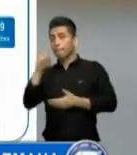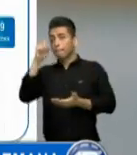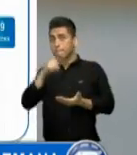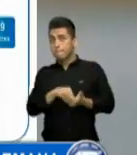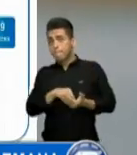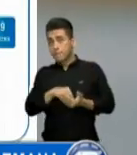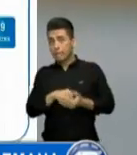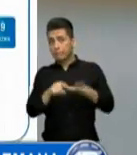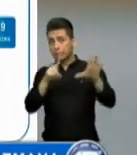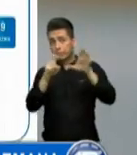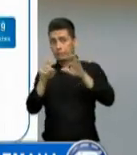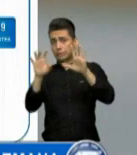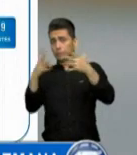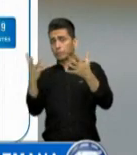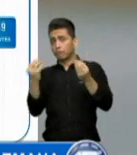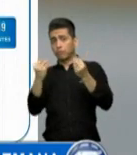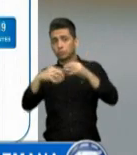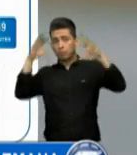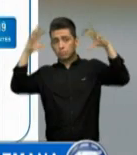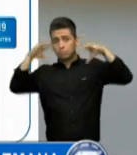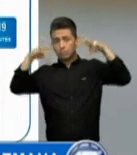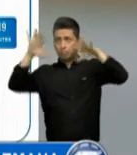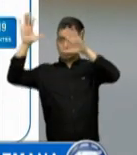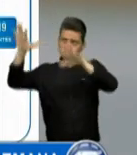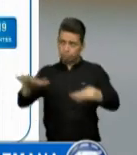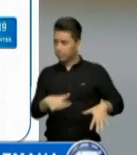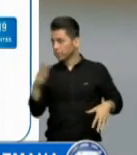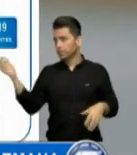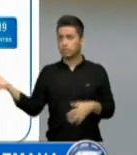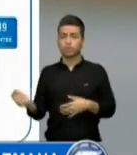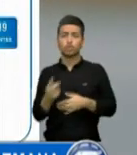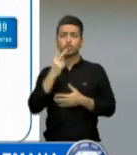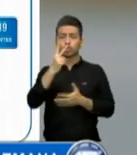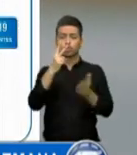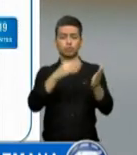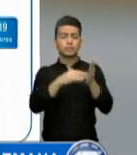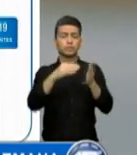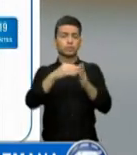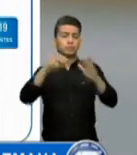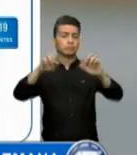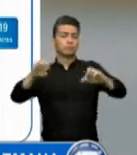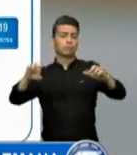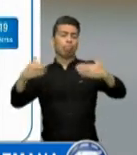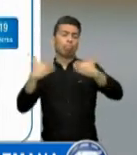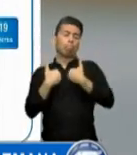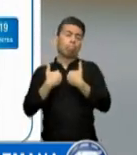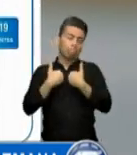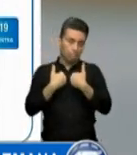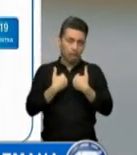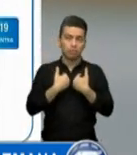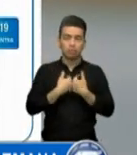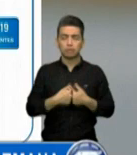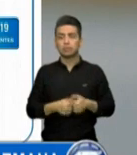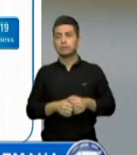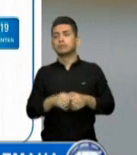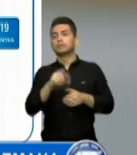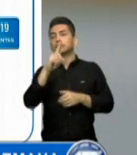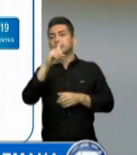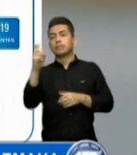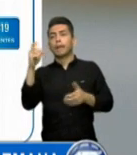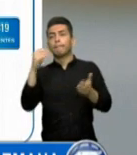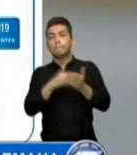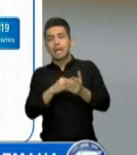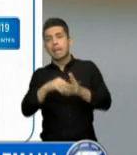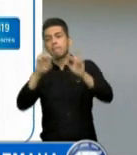Más de 2,889,000 personas han resultado afectadas. 6,723 personas damnificadas, 13